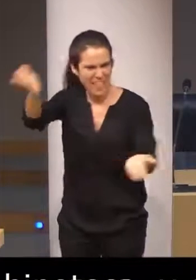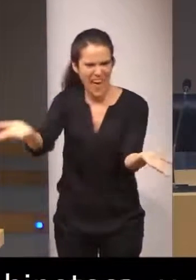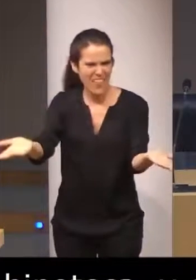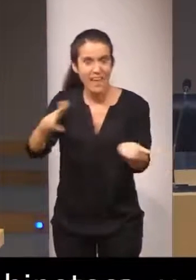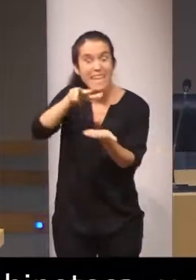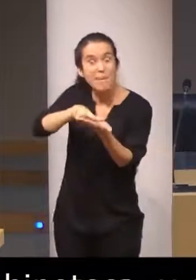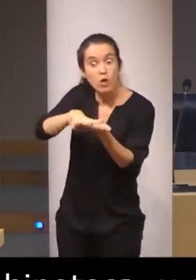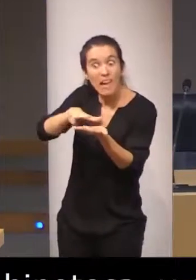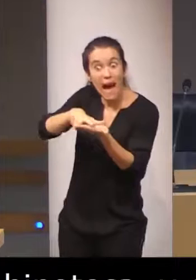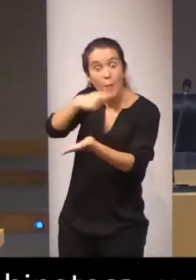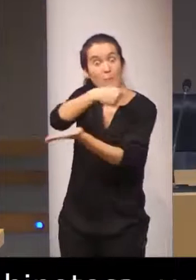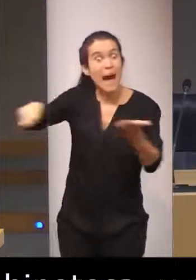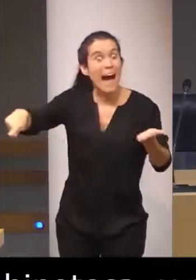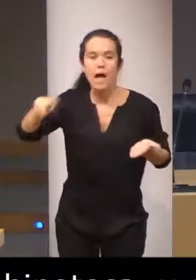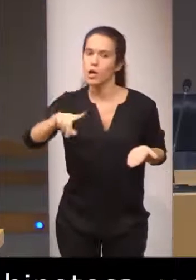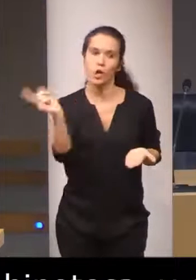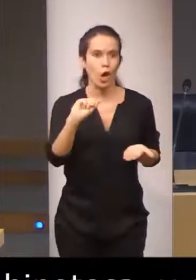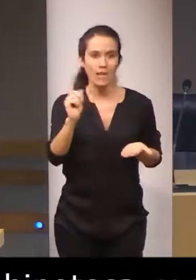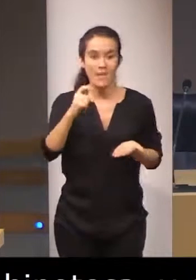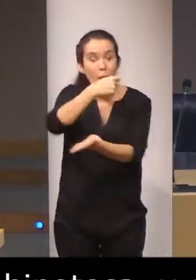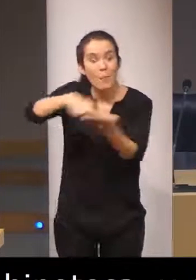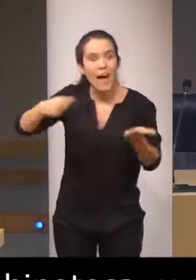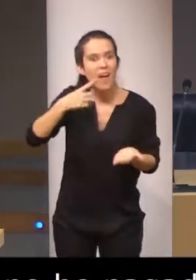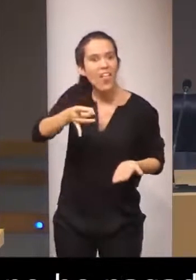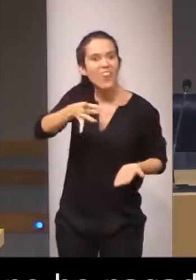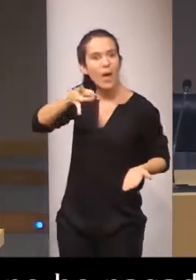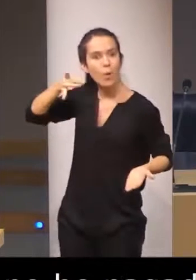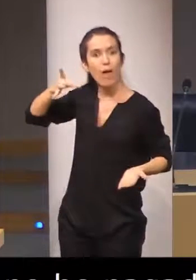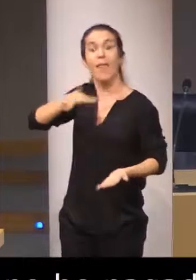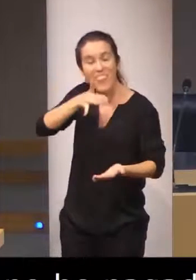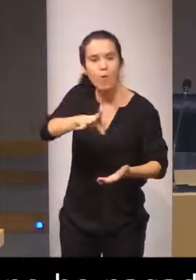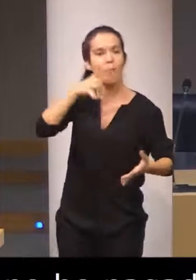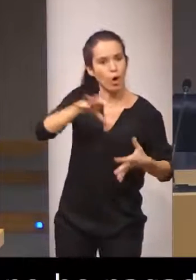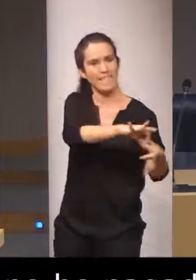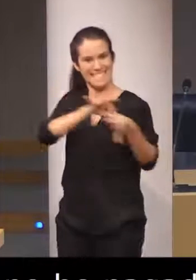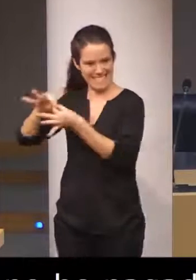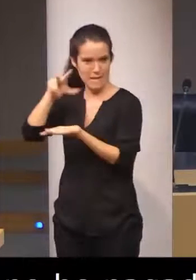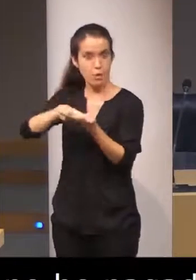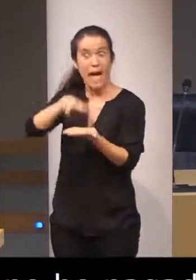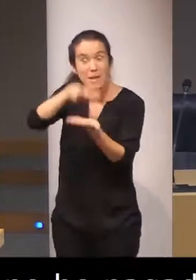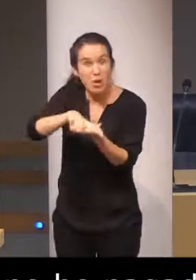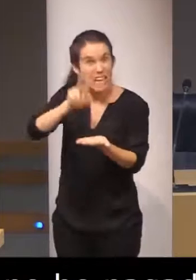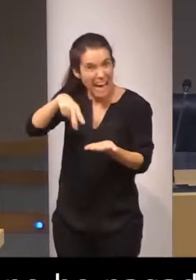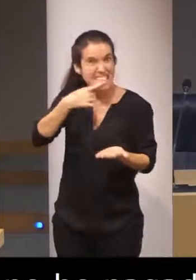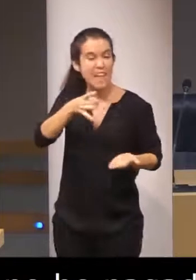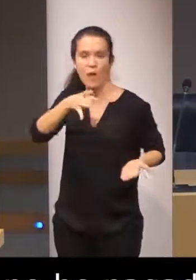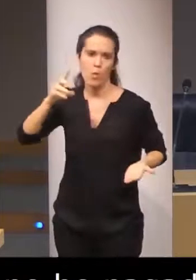se pagan. Lo que se pagan son las deudas garantizadas con hipoteca. La hipoteca no es una deuda. Es una garantía.